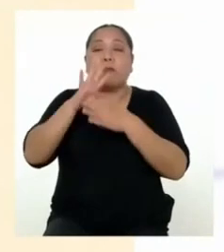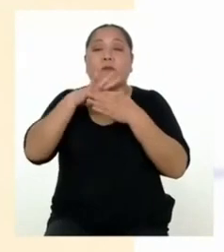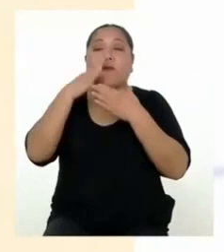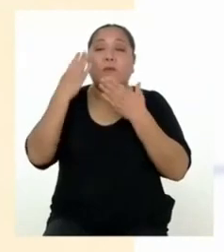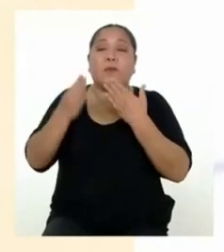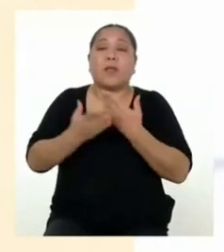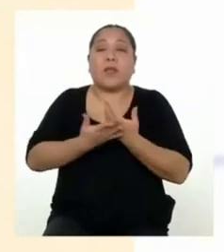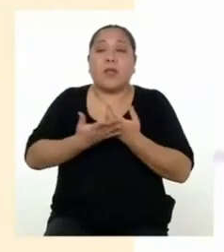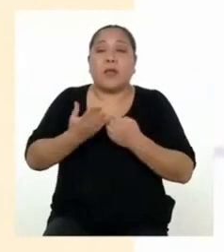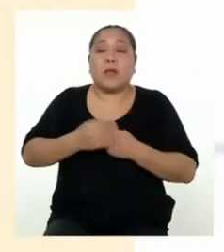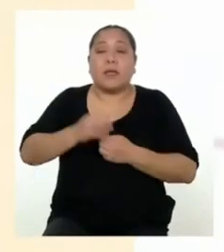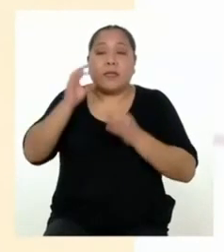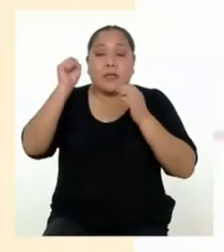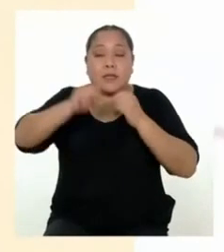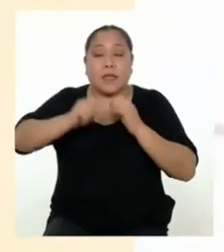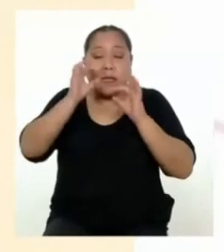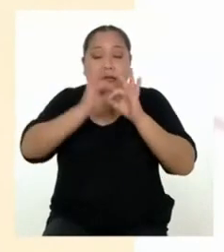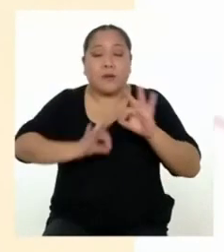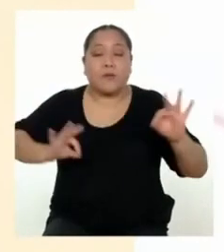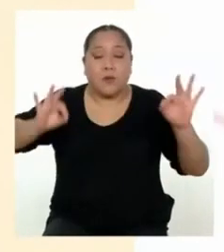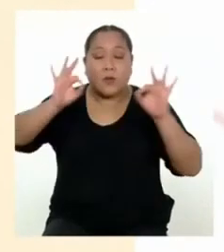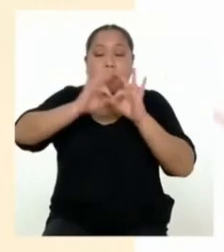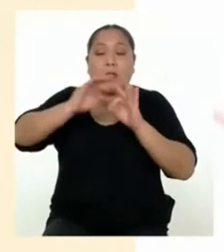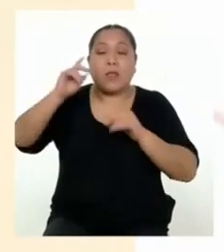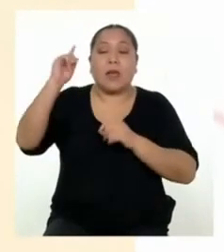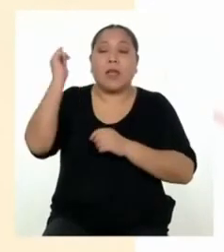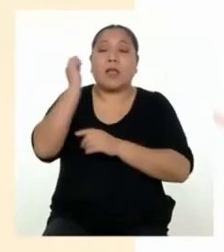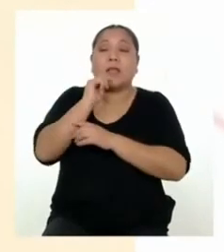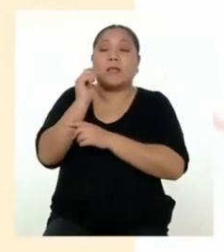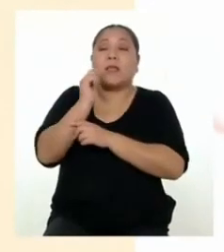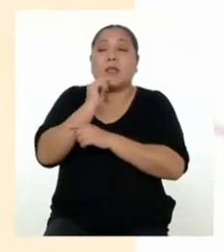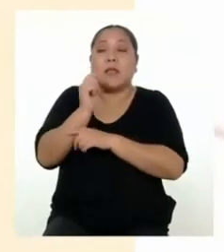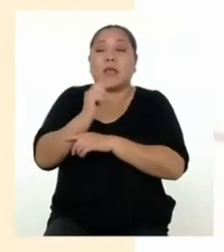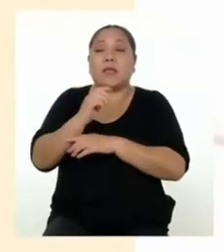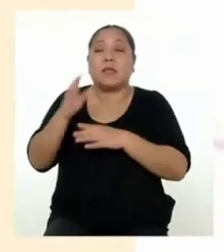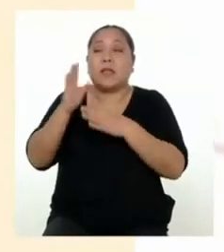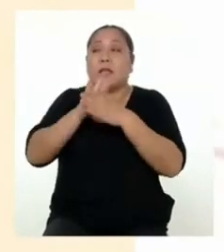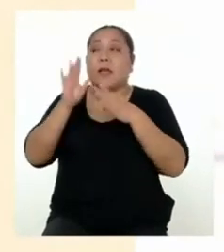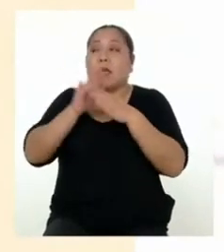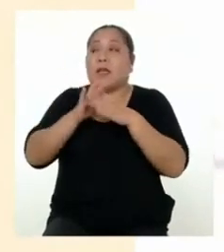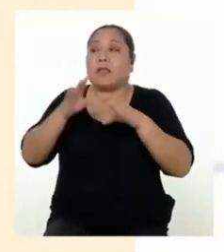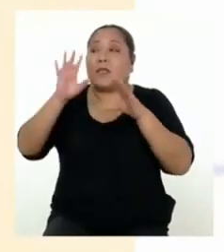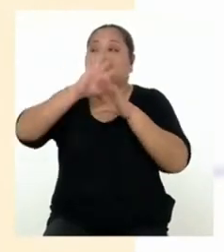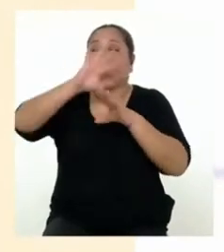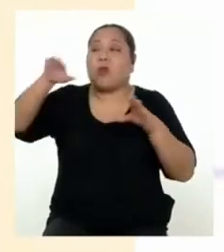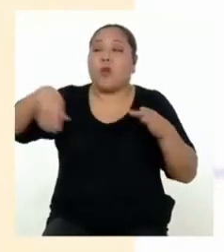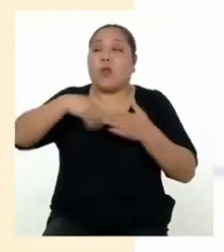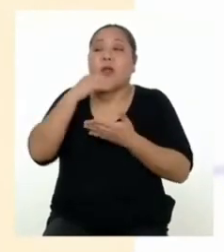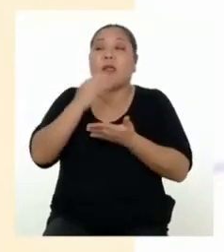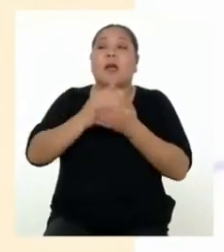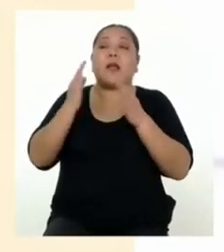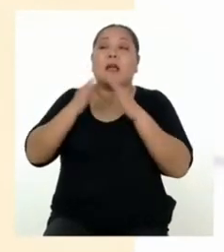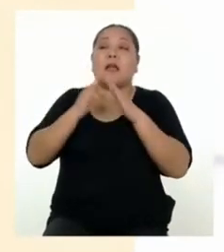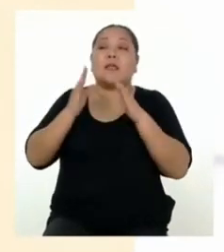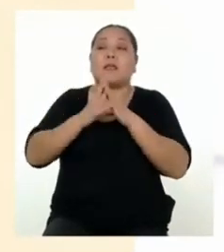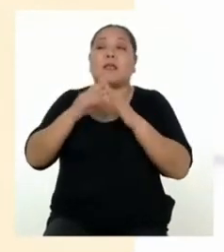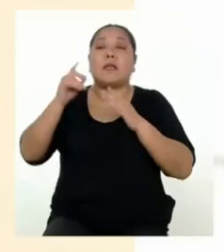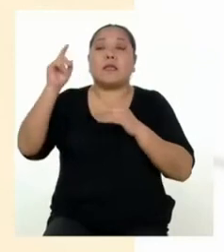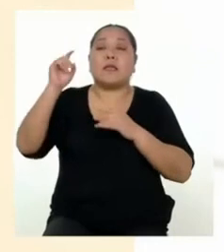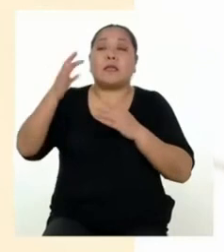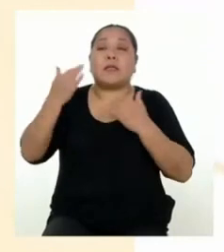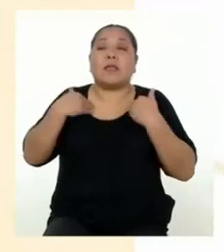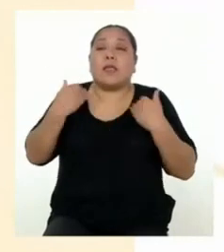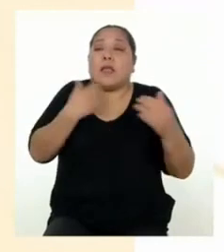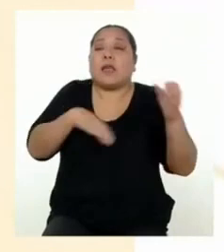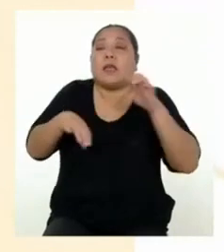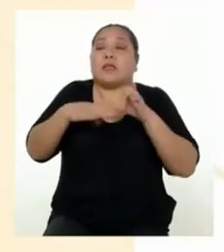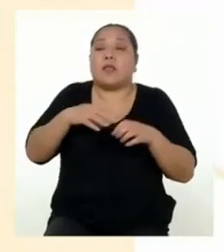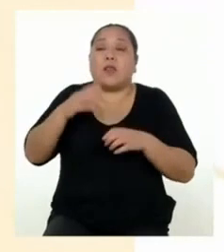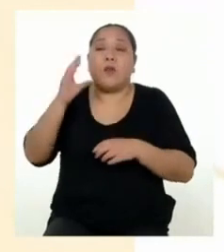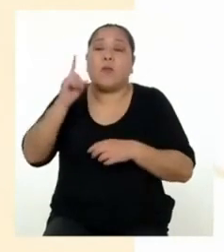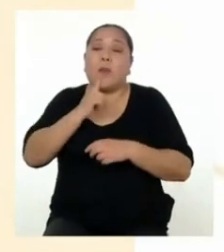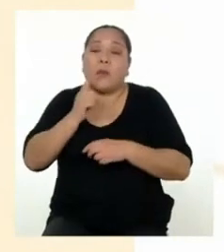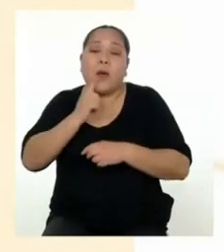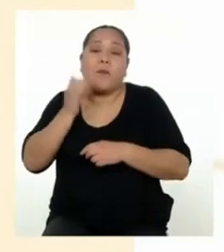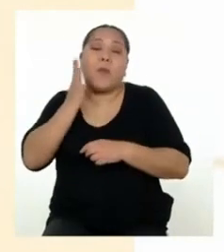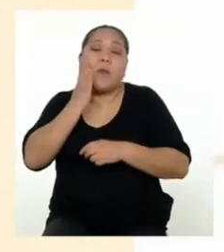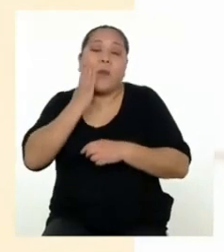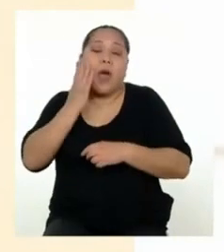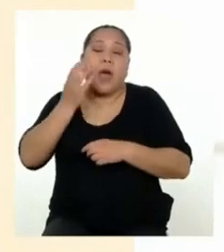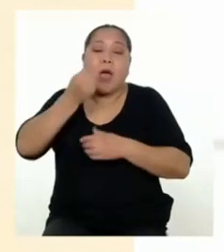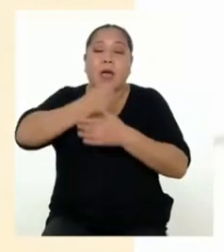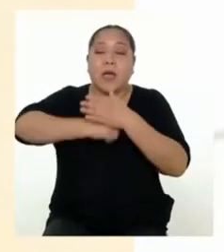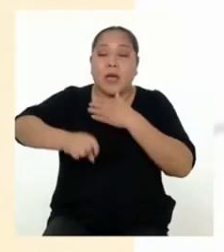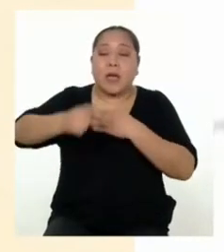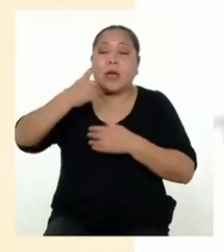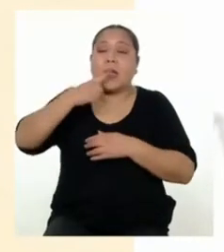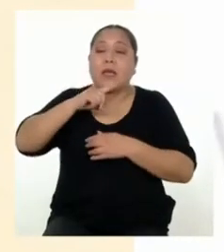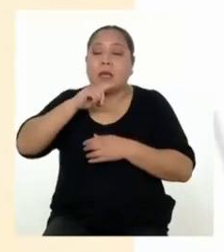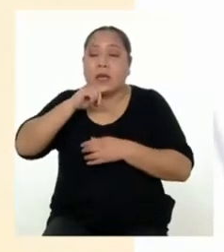Involucrarnos. Es importante que las tareas del hogar sean realizadas por todos los miembros de la familia, padres, madres, hijas e